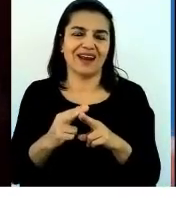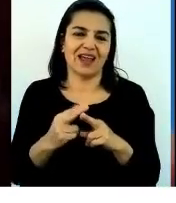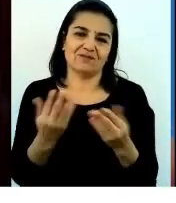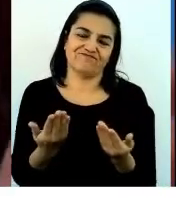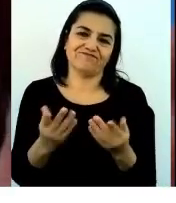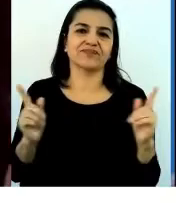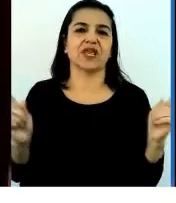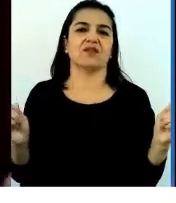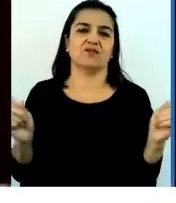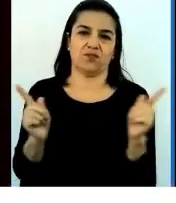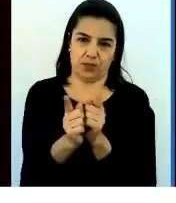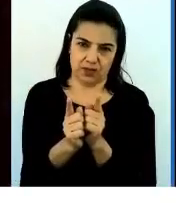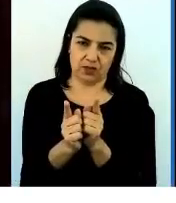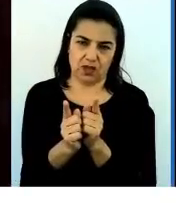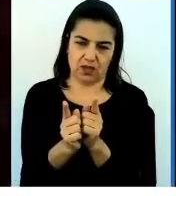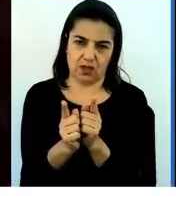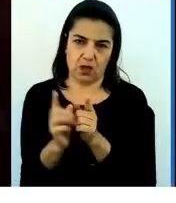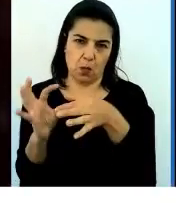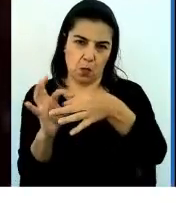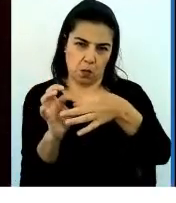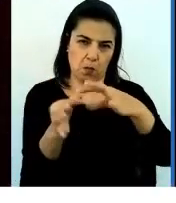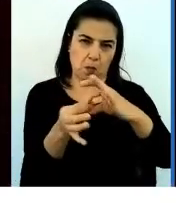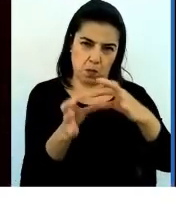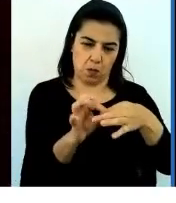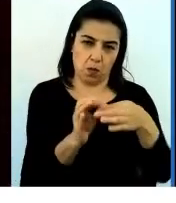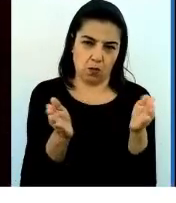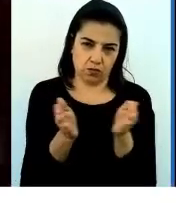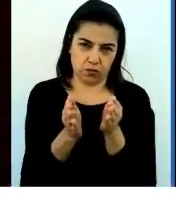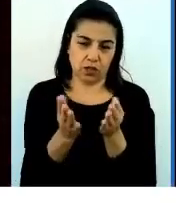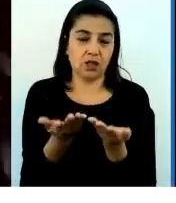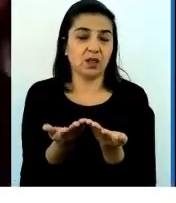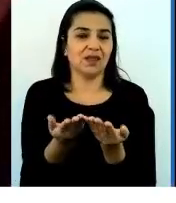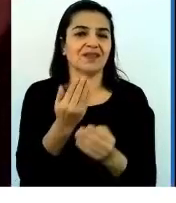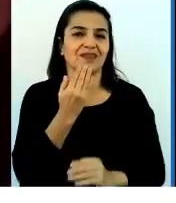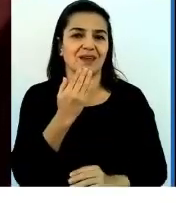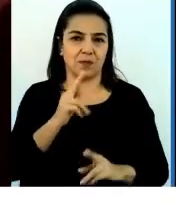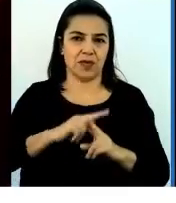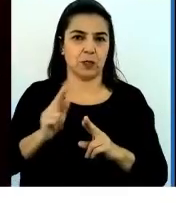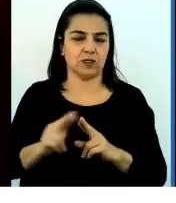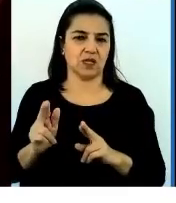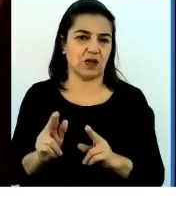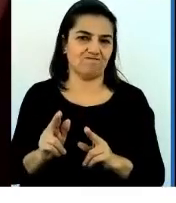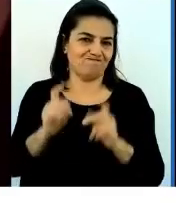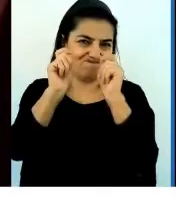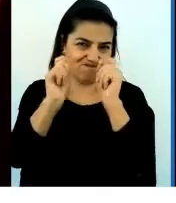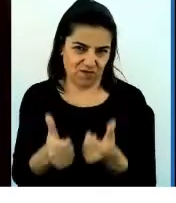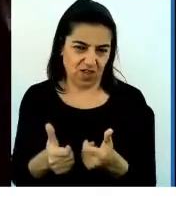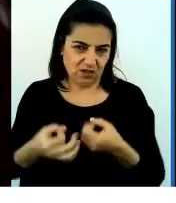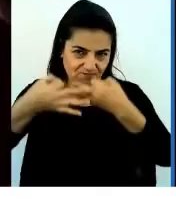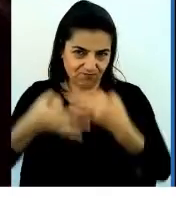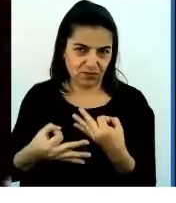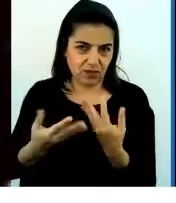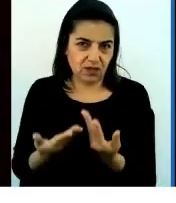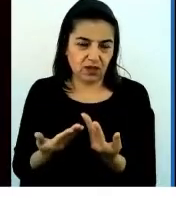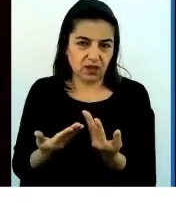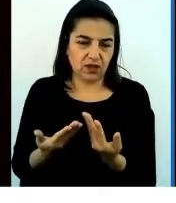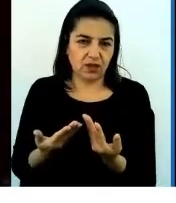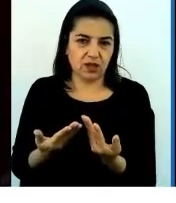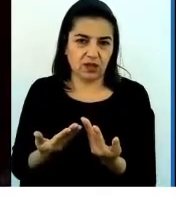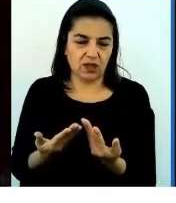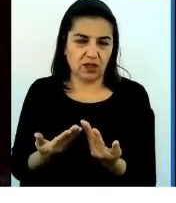corta y también hacerla más eficaz. Pues debemos pensar en la